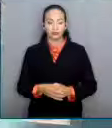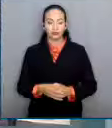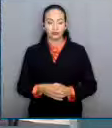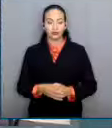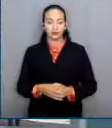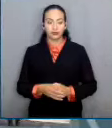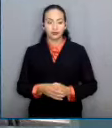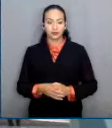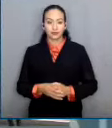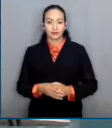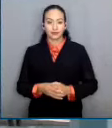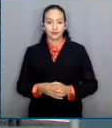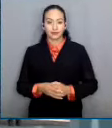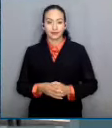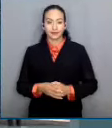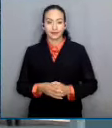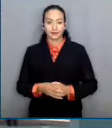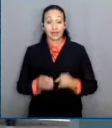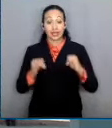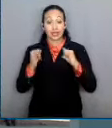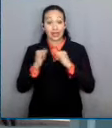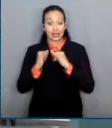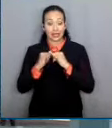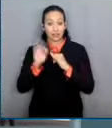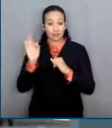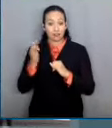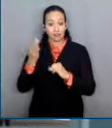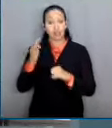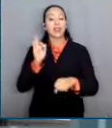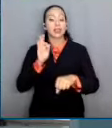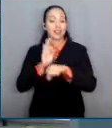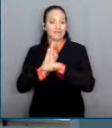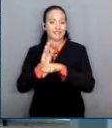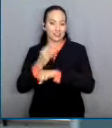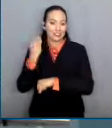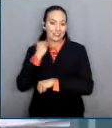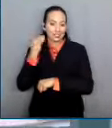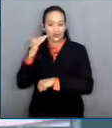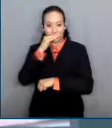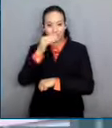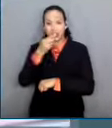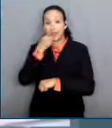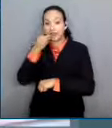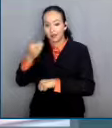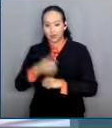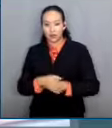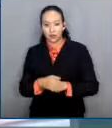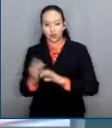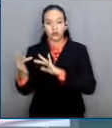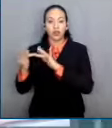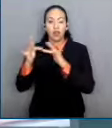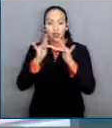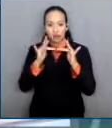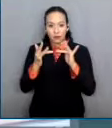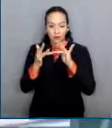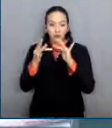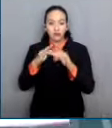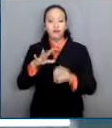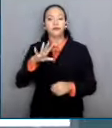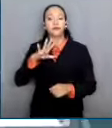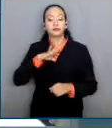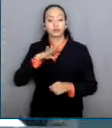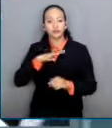El Instituto Federal de la Defensoría Pública alertó que en redes sociales circula una convocatoria falsa para